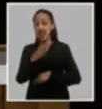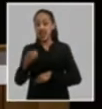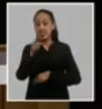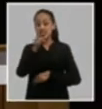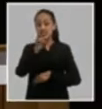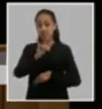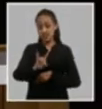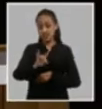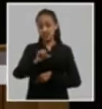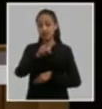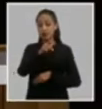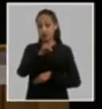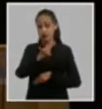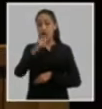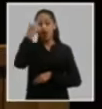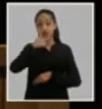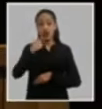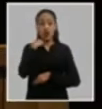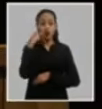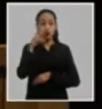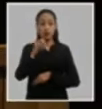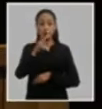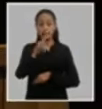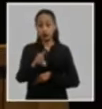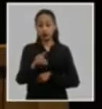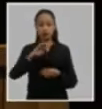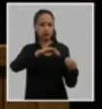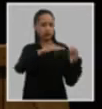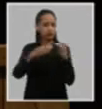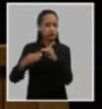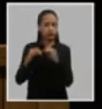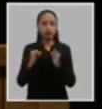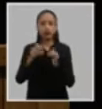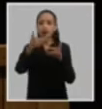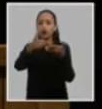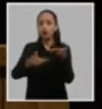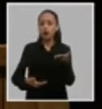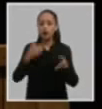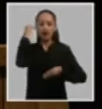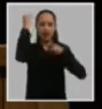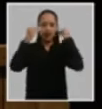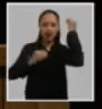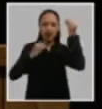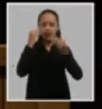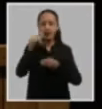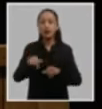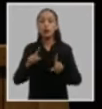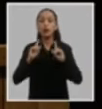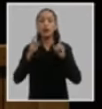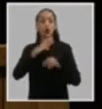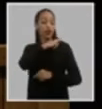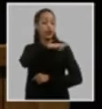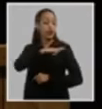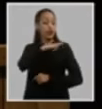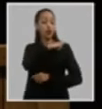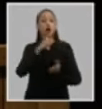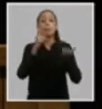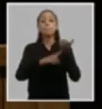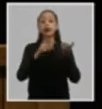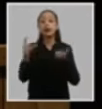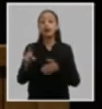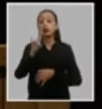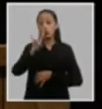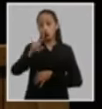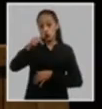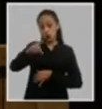de abril de 2021 ha discutido el informe sobre la valoración acerca de la política de cuadro del partido la